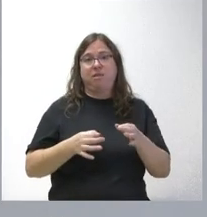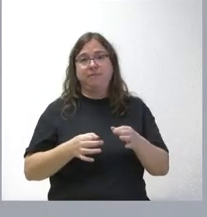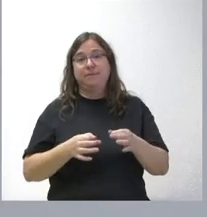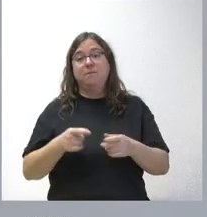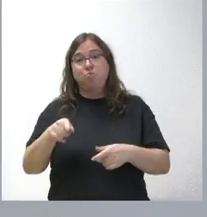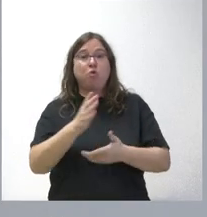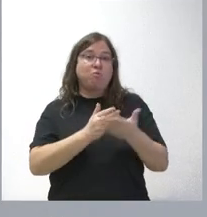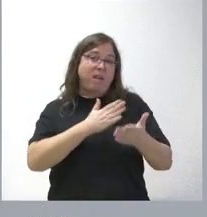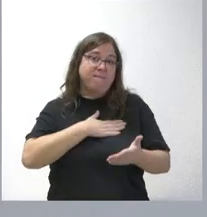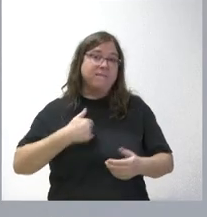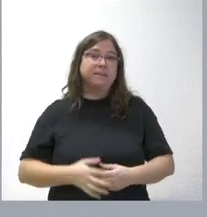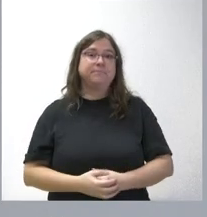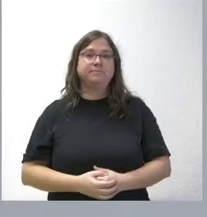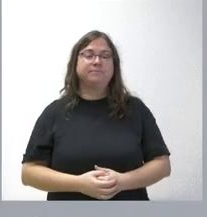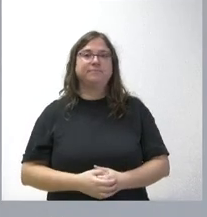que tiene esta comunidad autónoma.